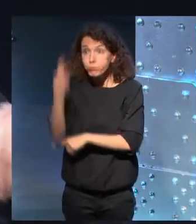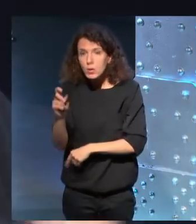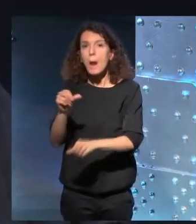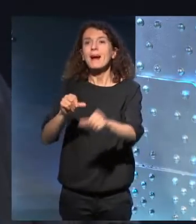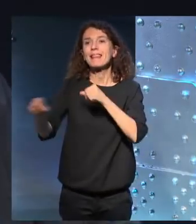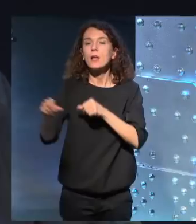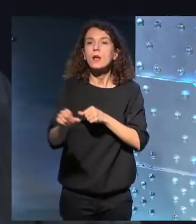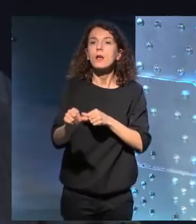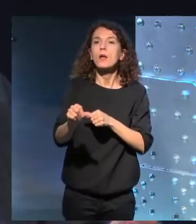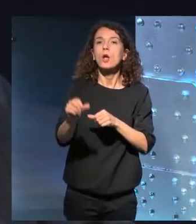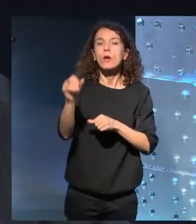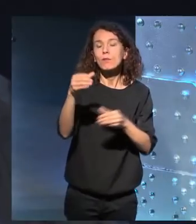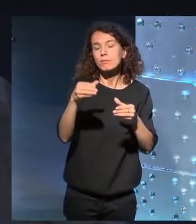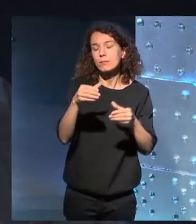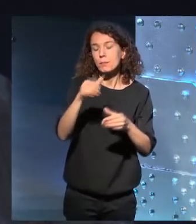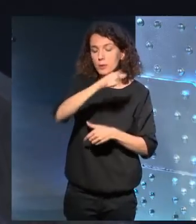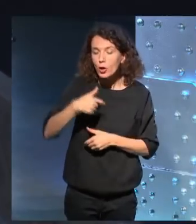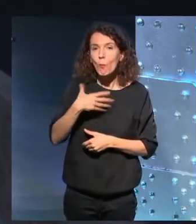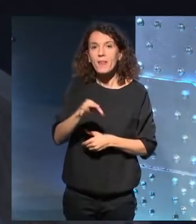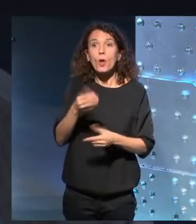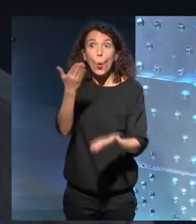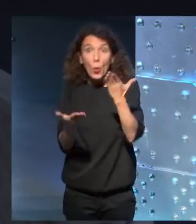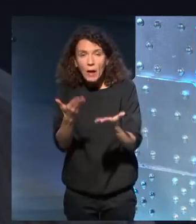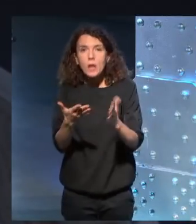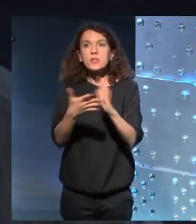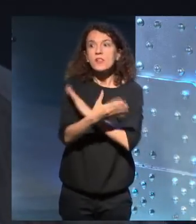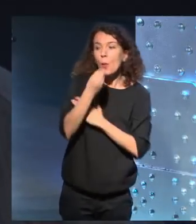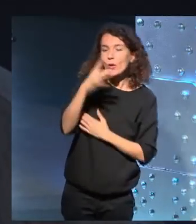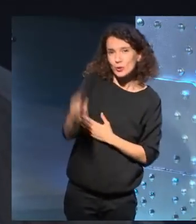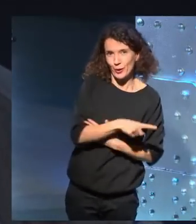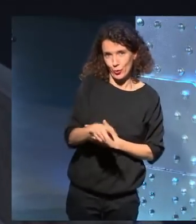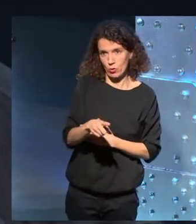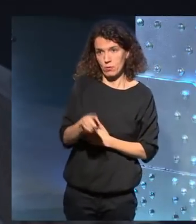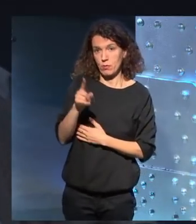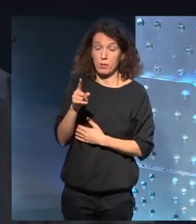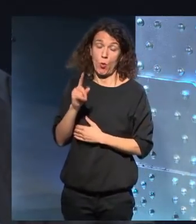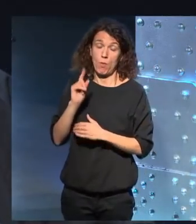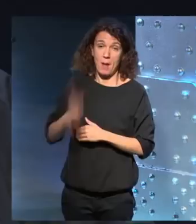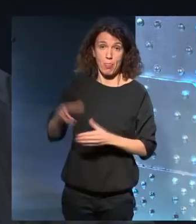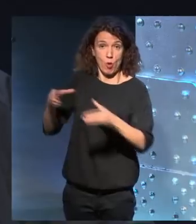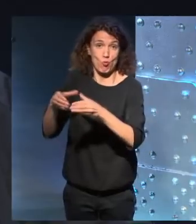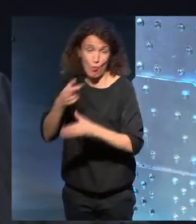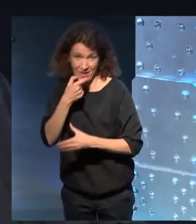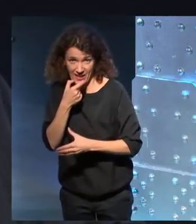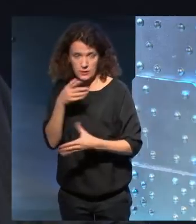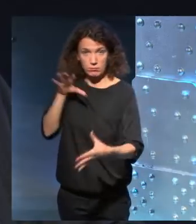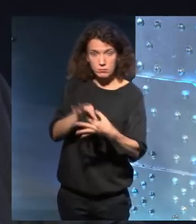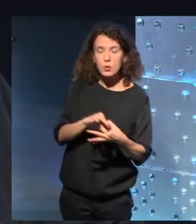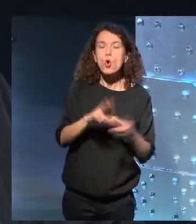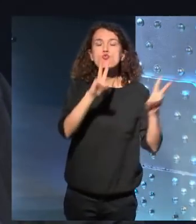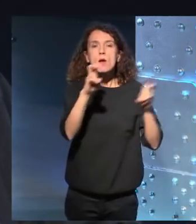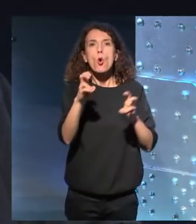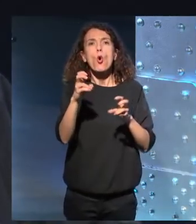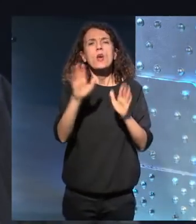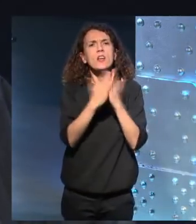juzga lo bueno, creo, no es cuestión de ponerse a filosofar. ¿Y cuál es el último libro nuevo